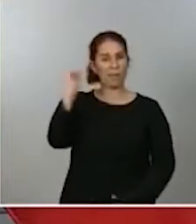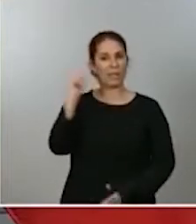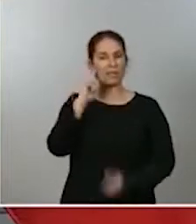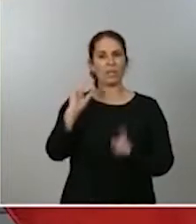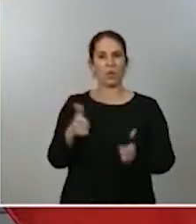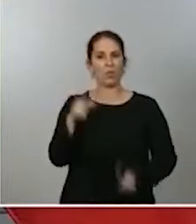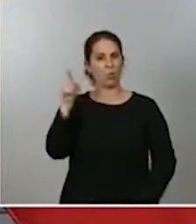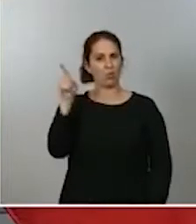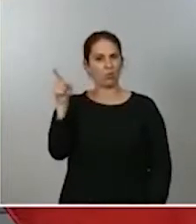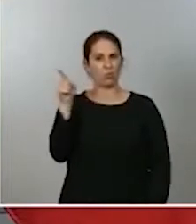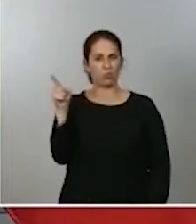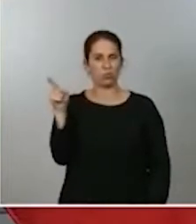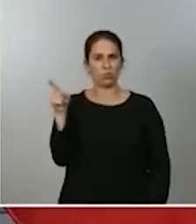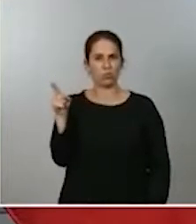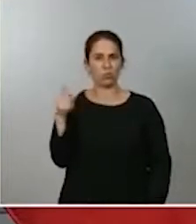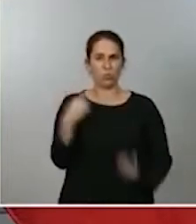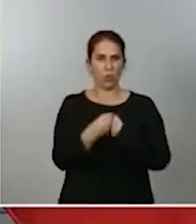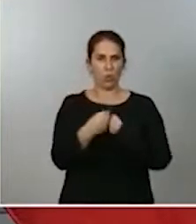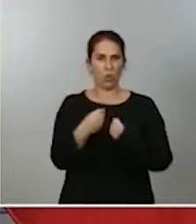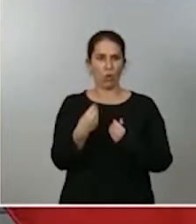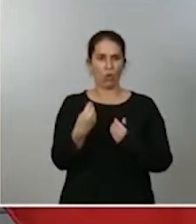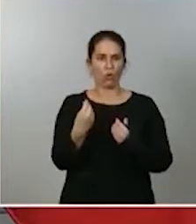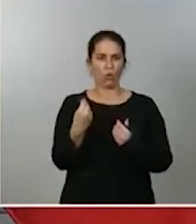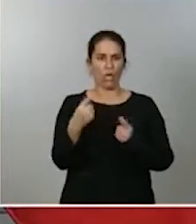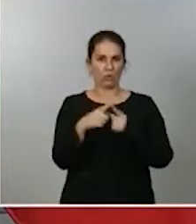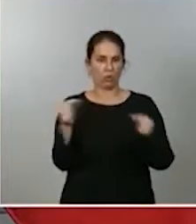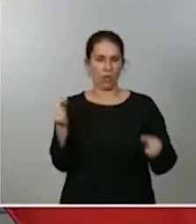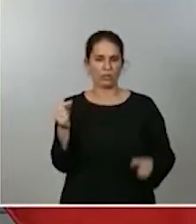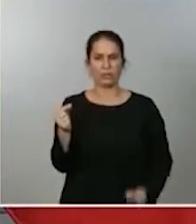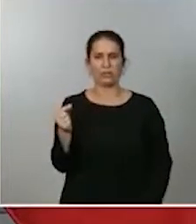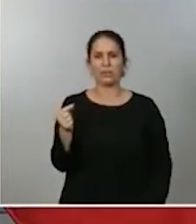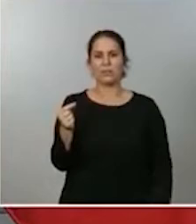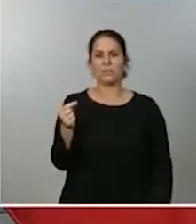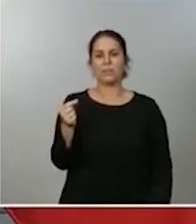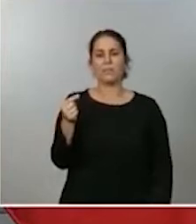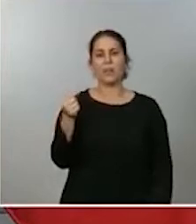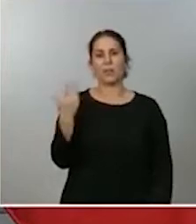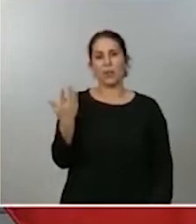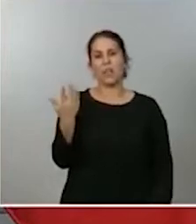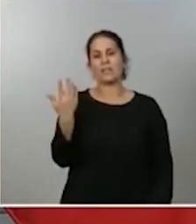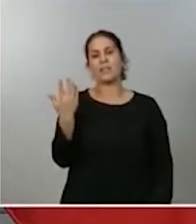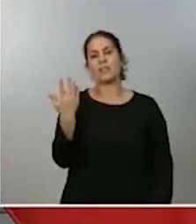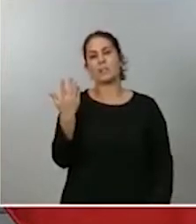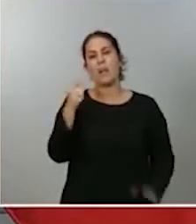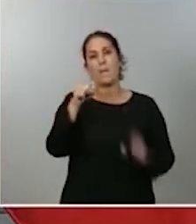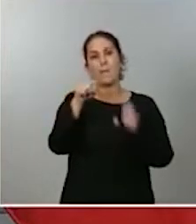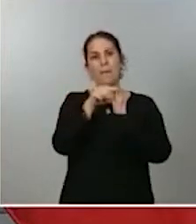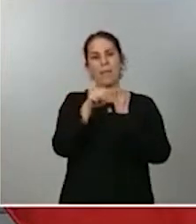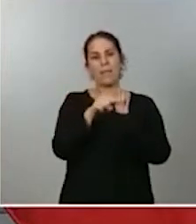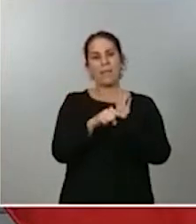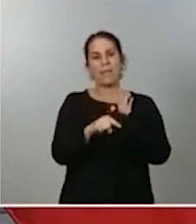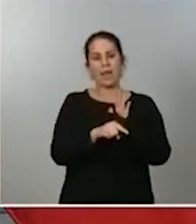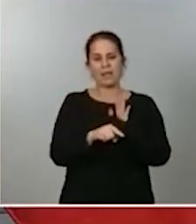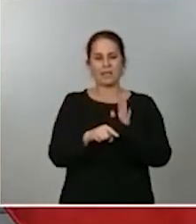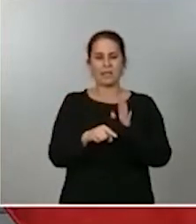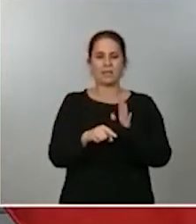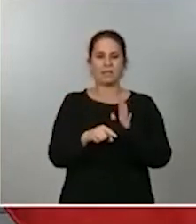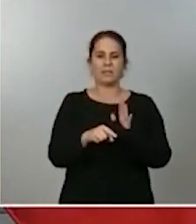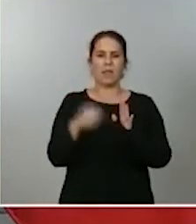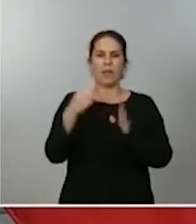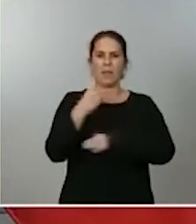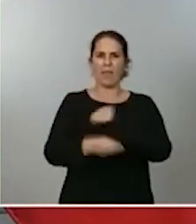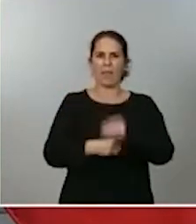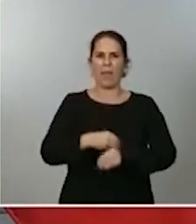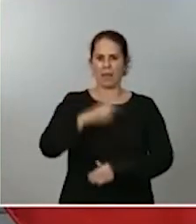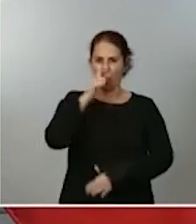esta comunidad autónoma y, por tanto, habrá que ir adoptando las medidas con contundencia, pero también con la prudencia